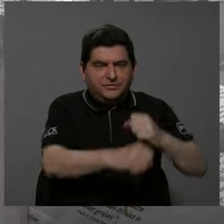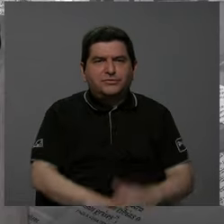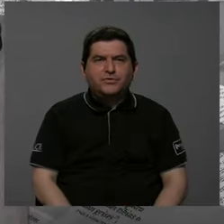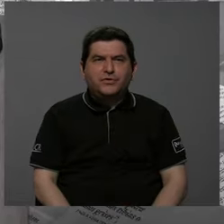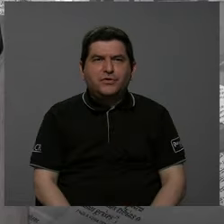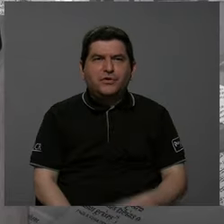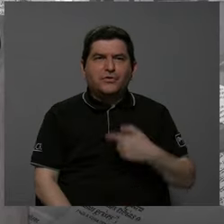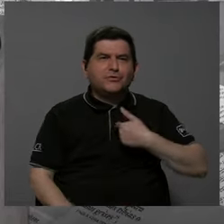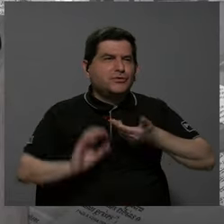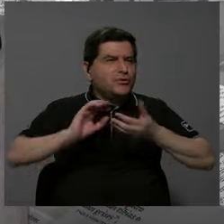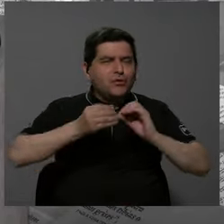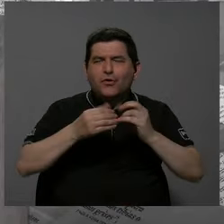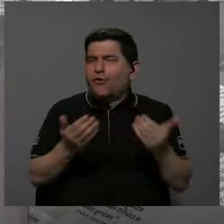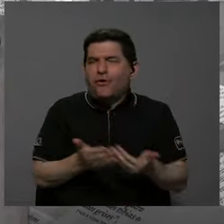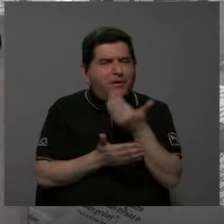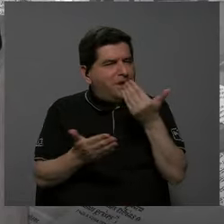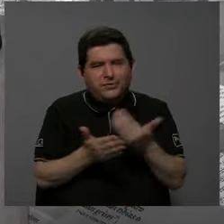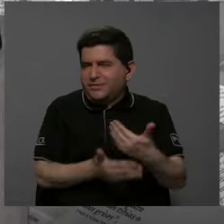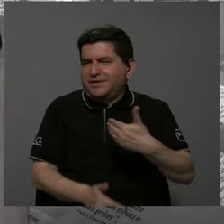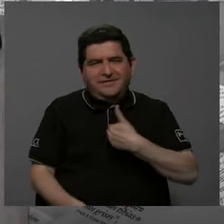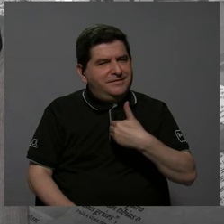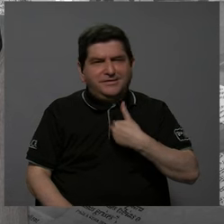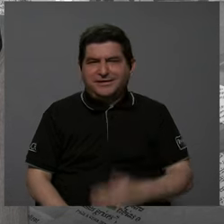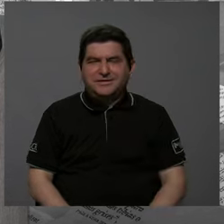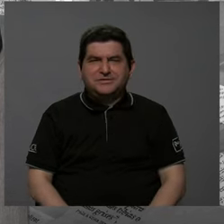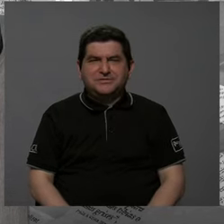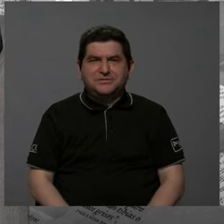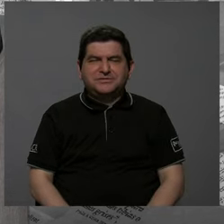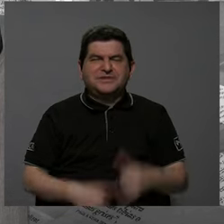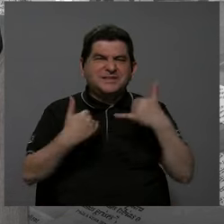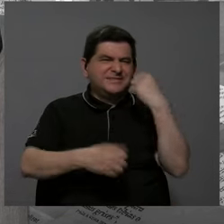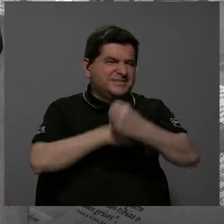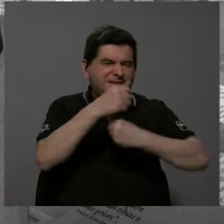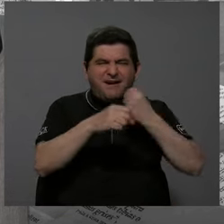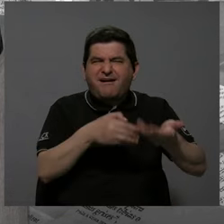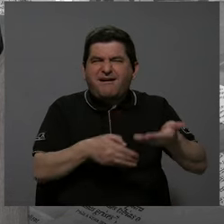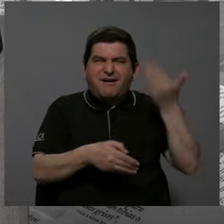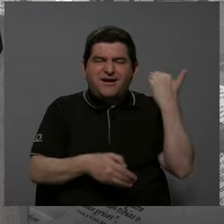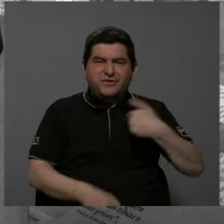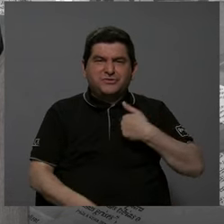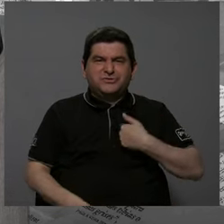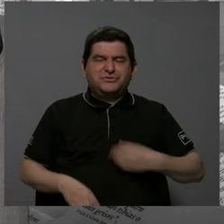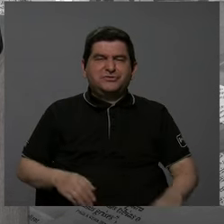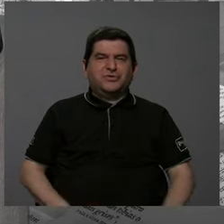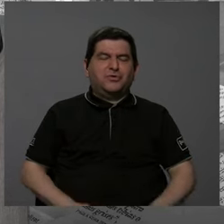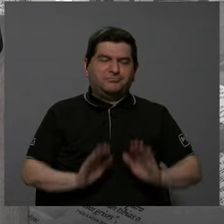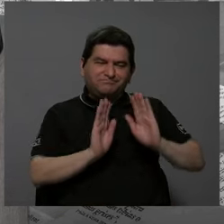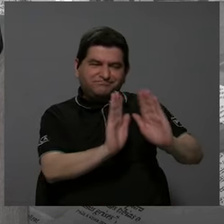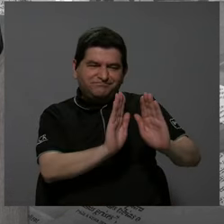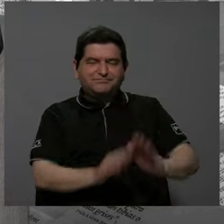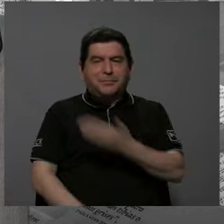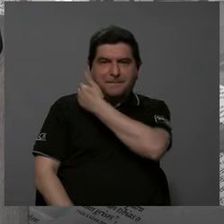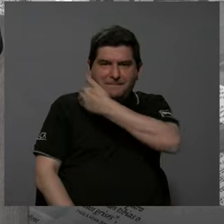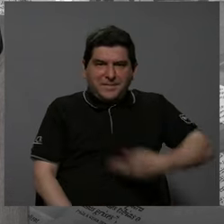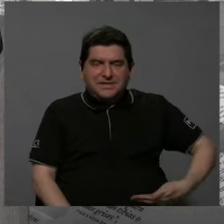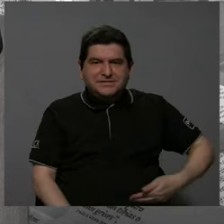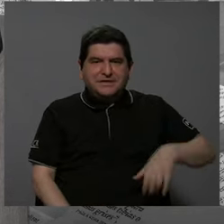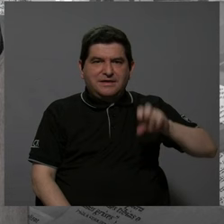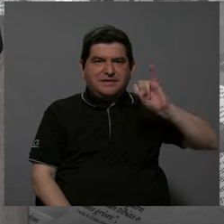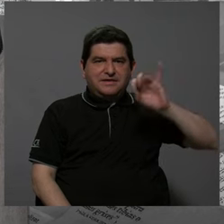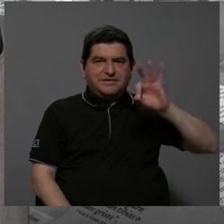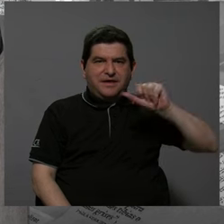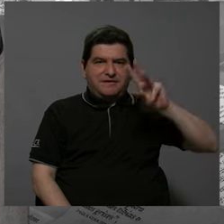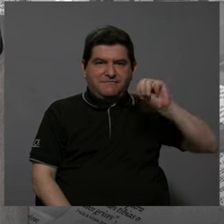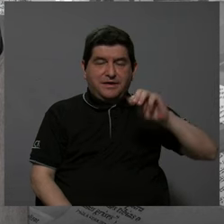Yo no tengo datos actualizados, ¿verdad? Porque yo desde hace muchos años dejé la presidencia del IFAM. Pero desde aquella